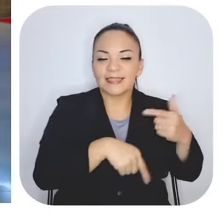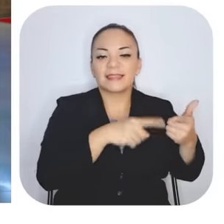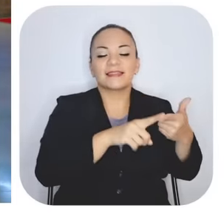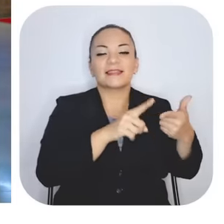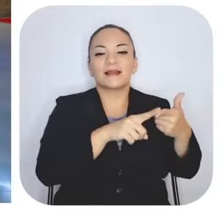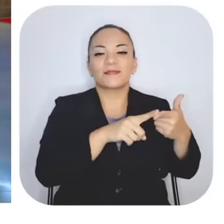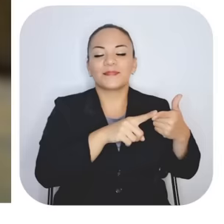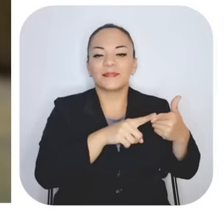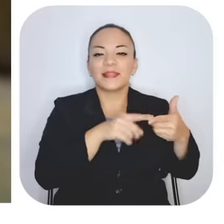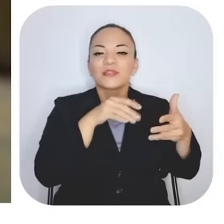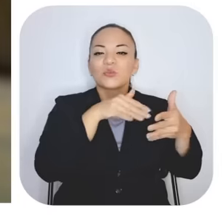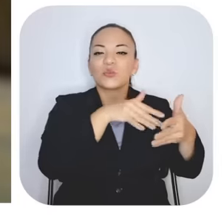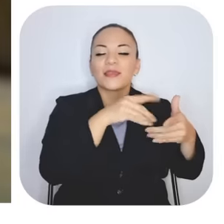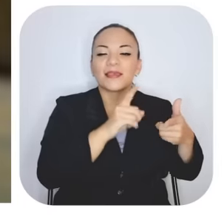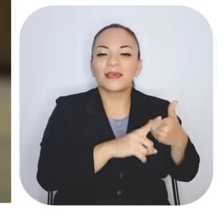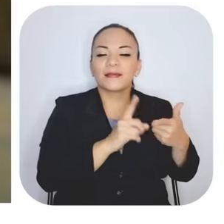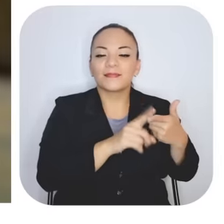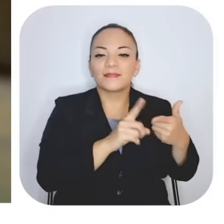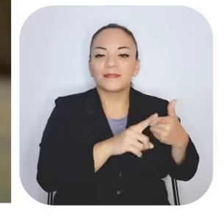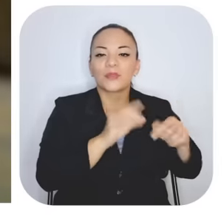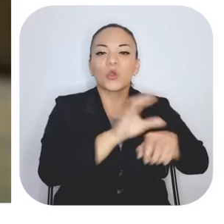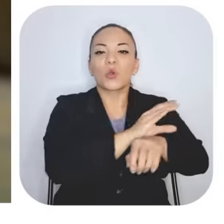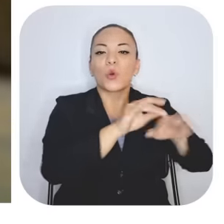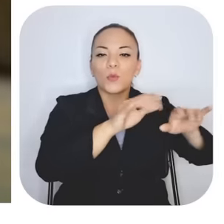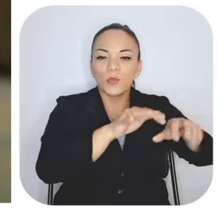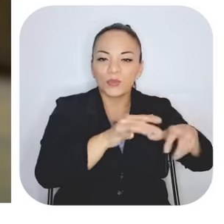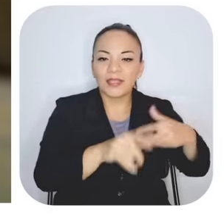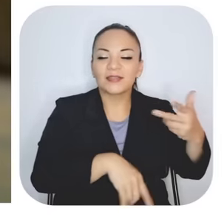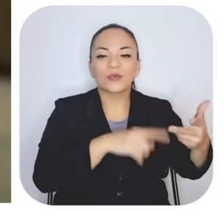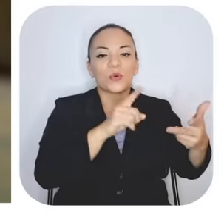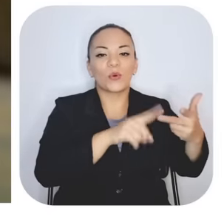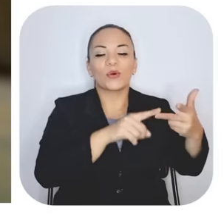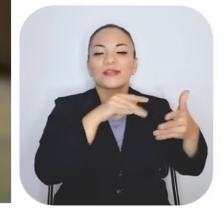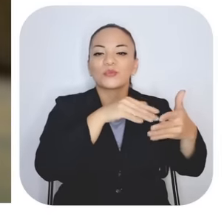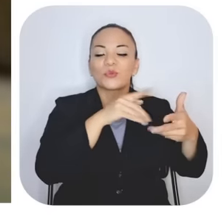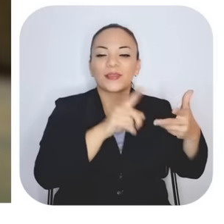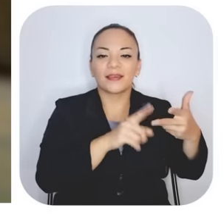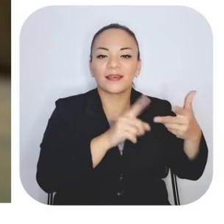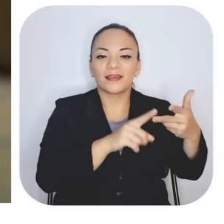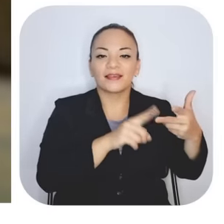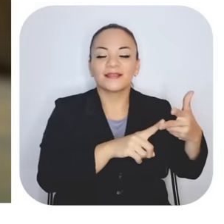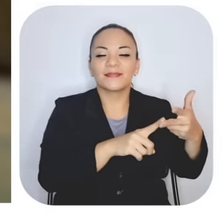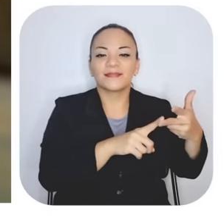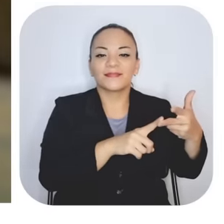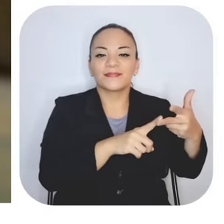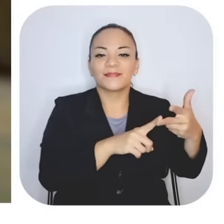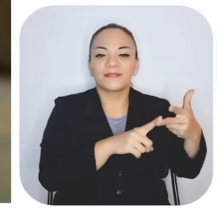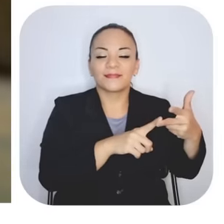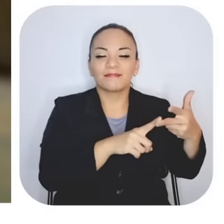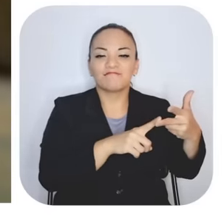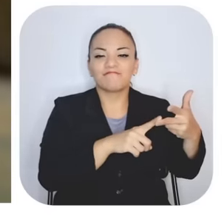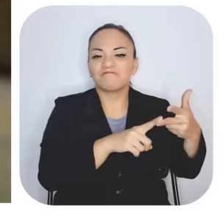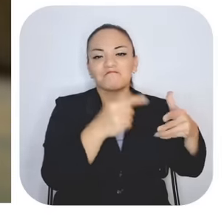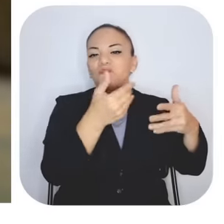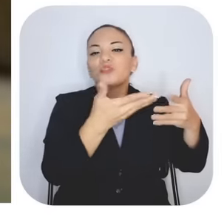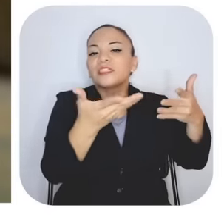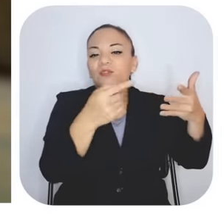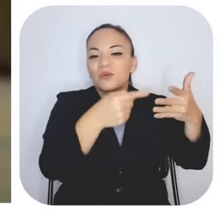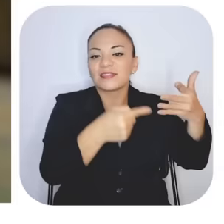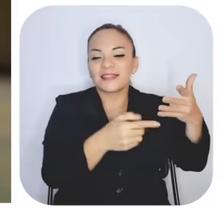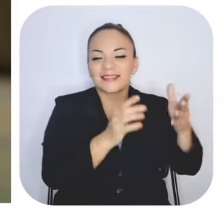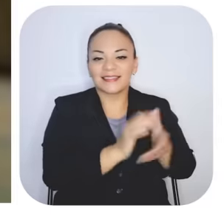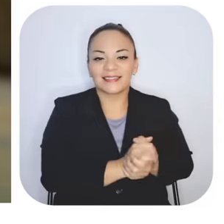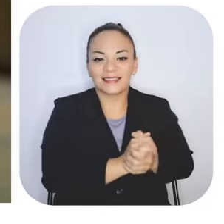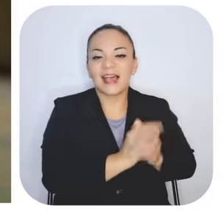en computación, estudié en muchas cosas,